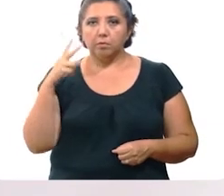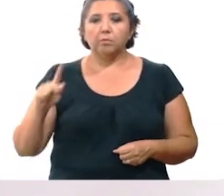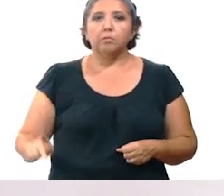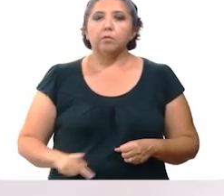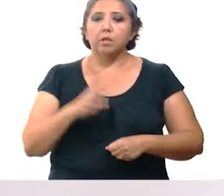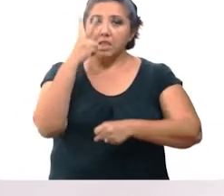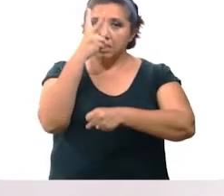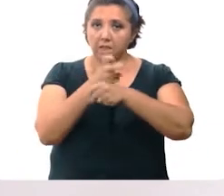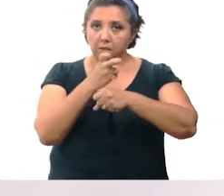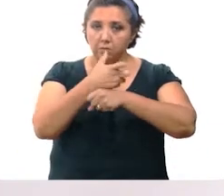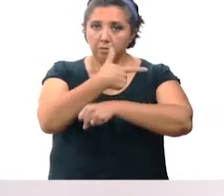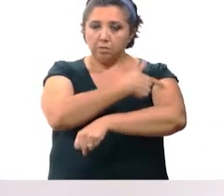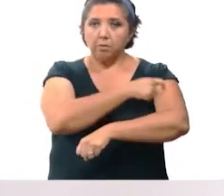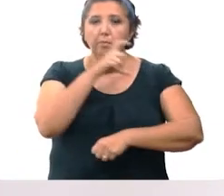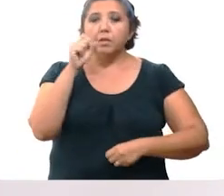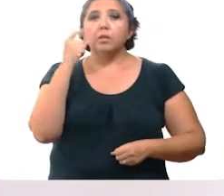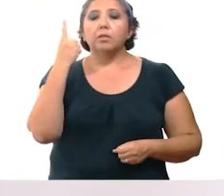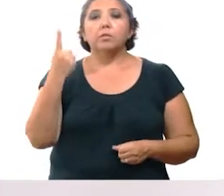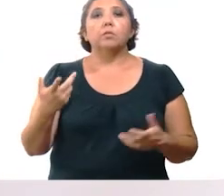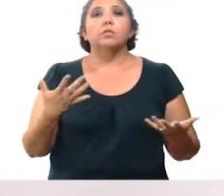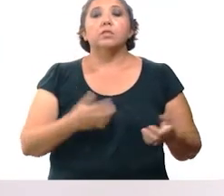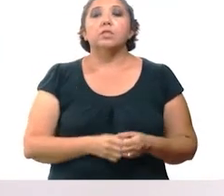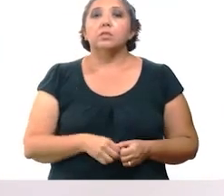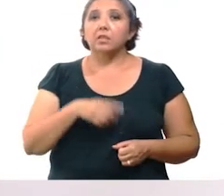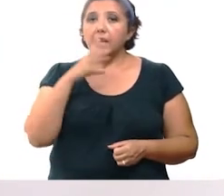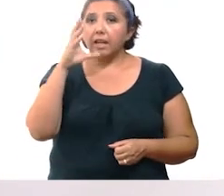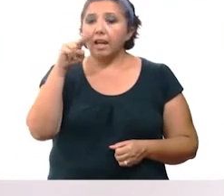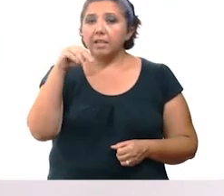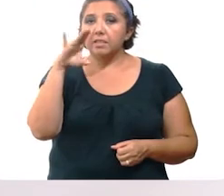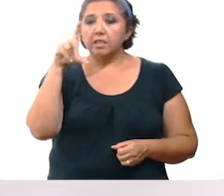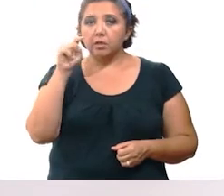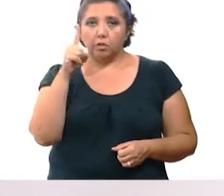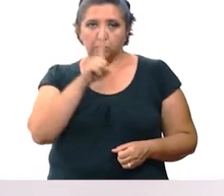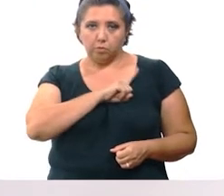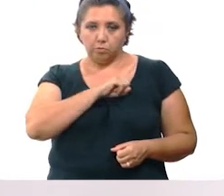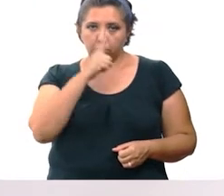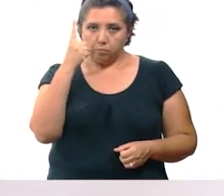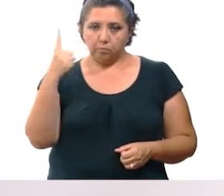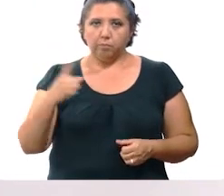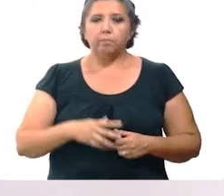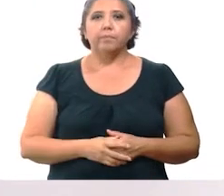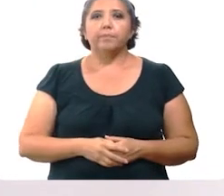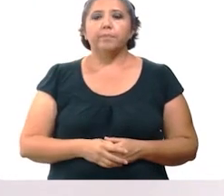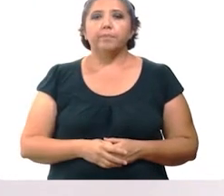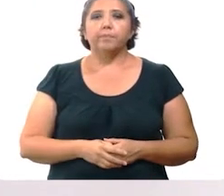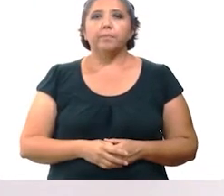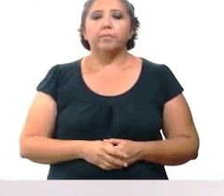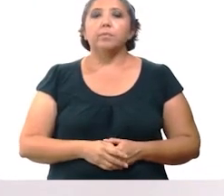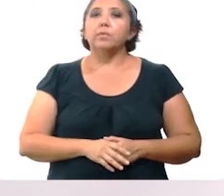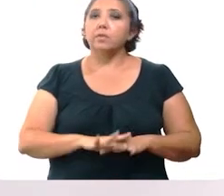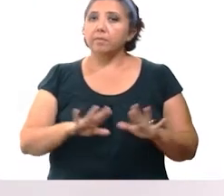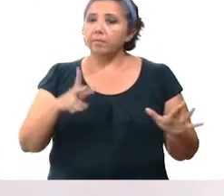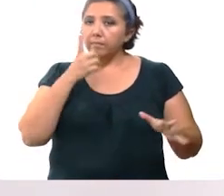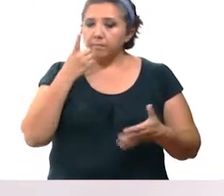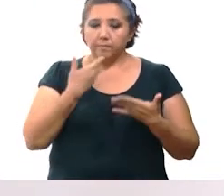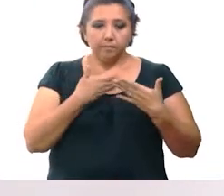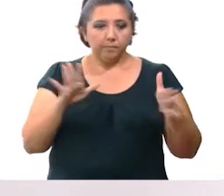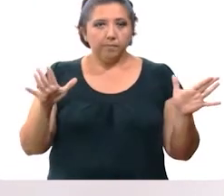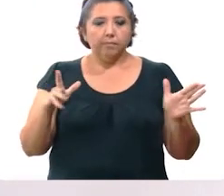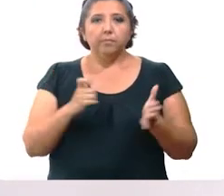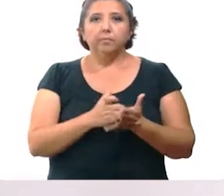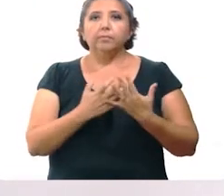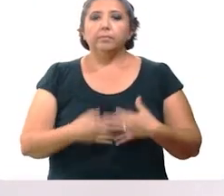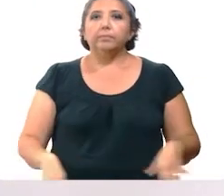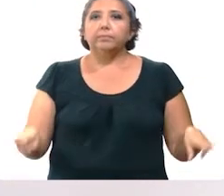recibieron las segundas dosis y 21 donde se aplicó la vacuna Cancino de una sola dosis. Como se ha señalado en la reapertura